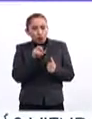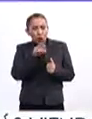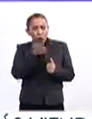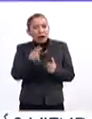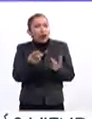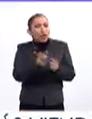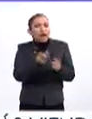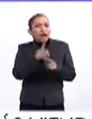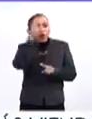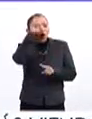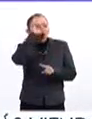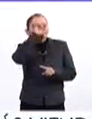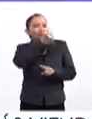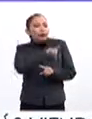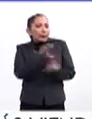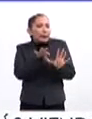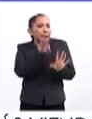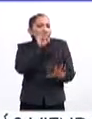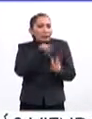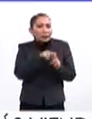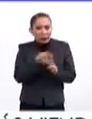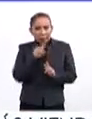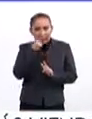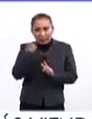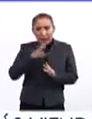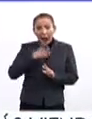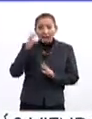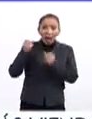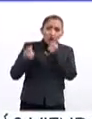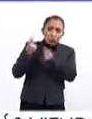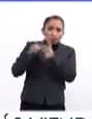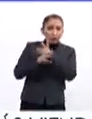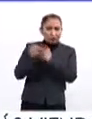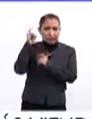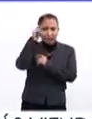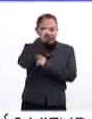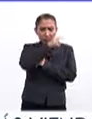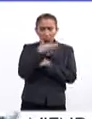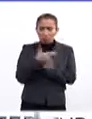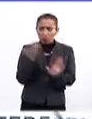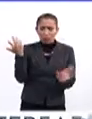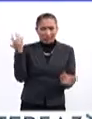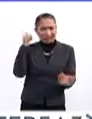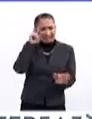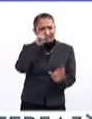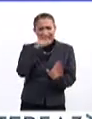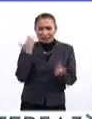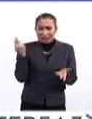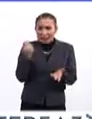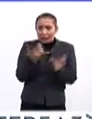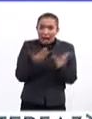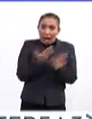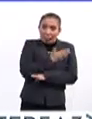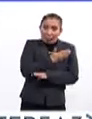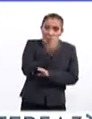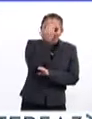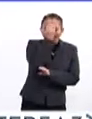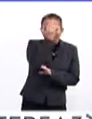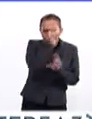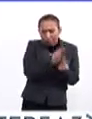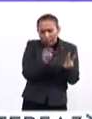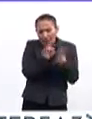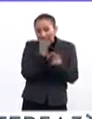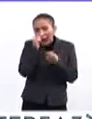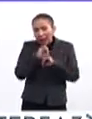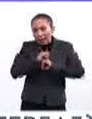Juana, ¿por dónde recomendarías empezar? Porque estábamos diciendo que hay cosas muy profundas, muy duras, que se necesita mucho